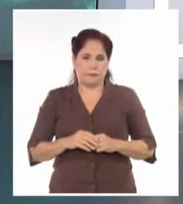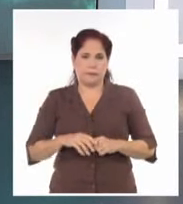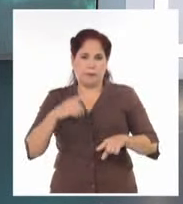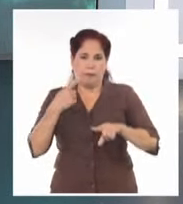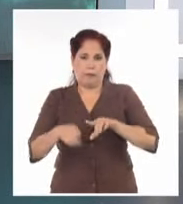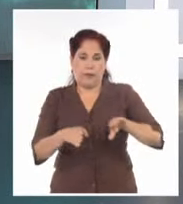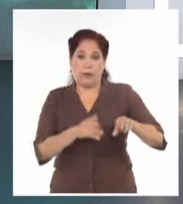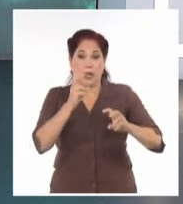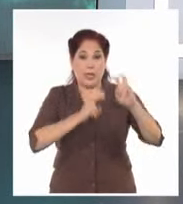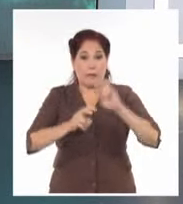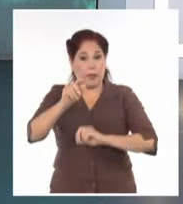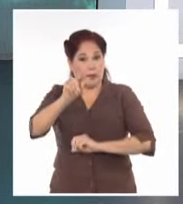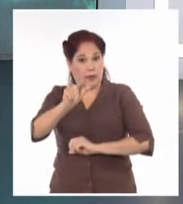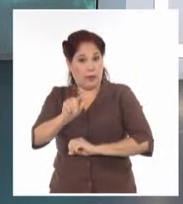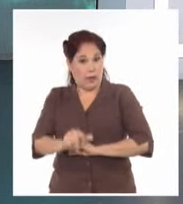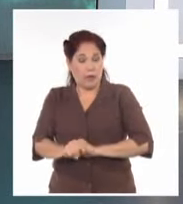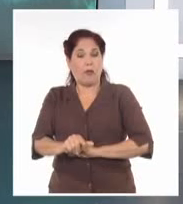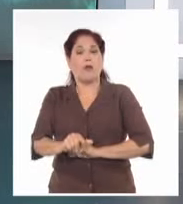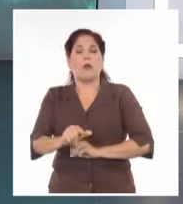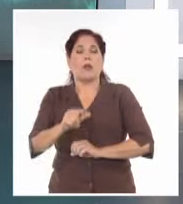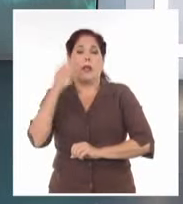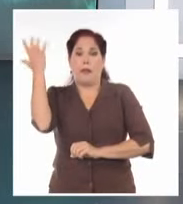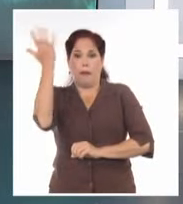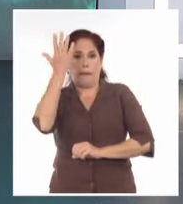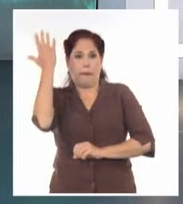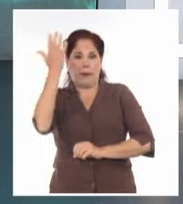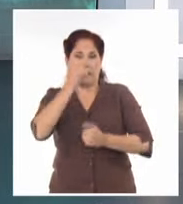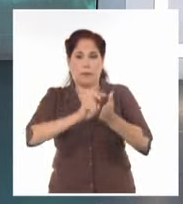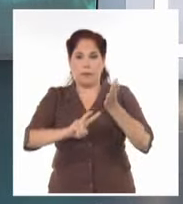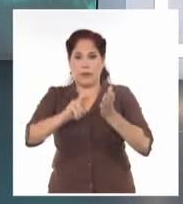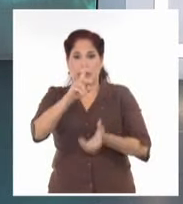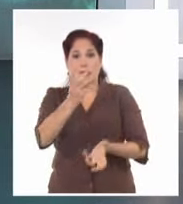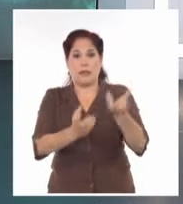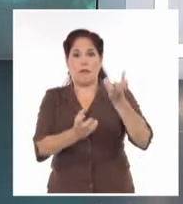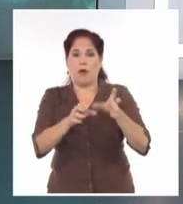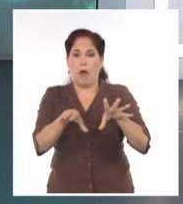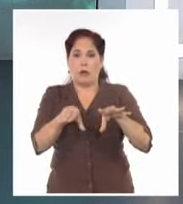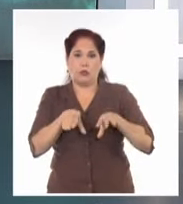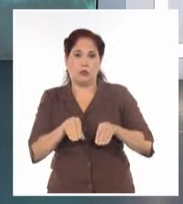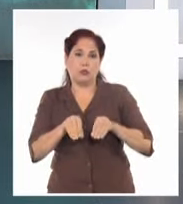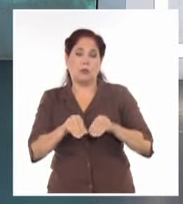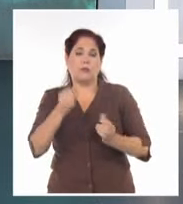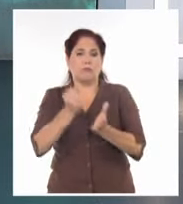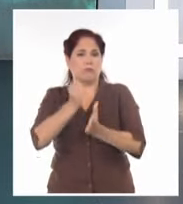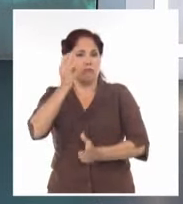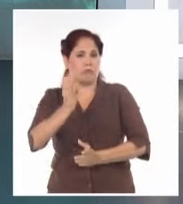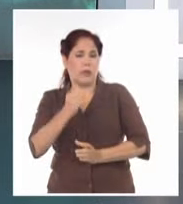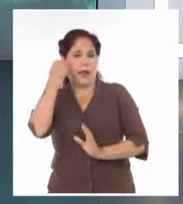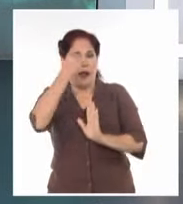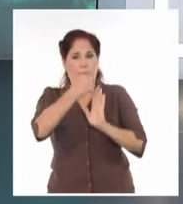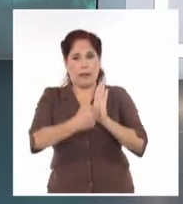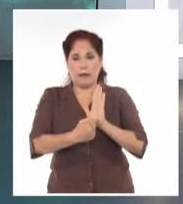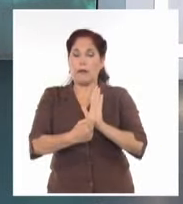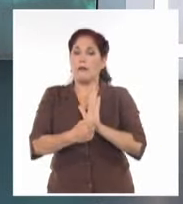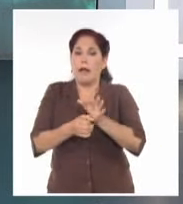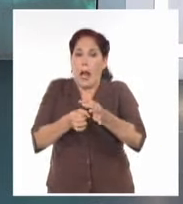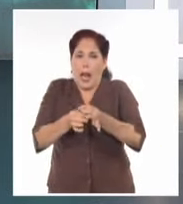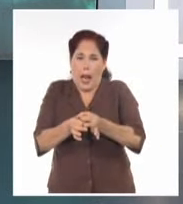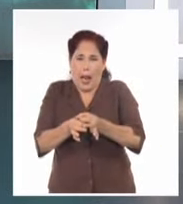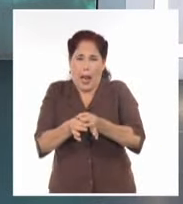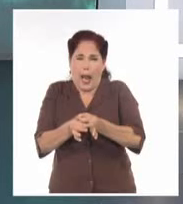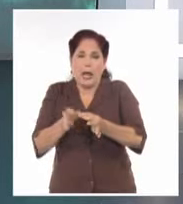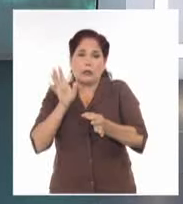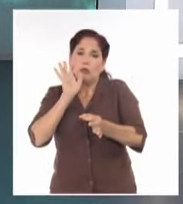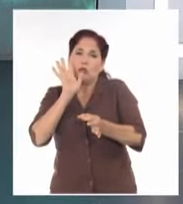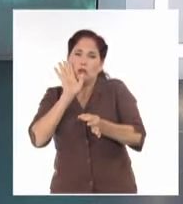Investigadores del Centro de Estudios Ambientales de Cienfuegos asumen el reto de garantizar la caracterización molecular y toxicológica